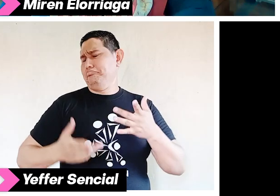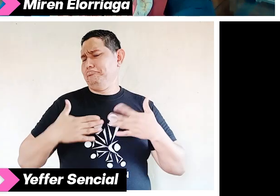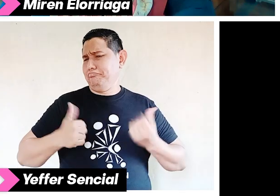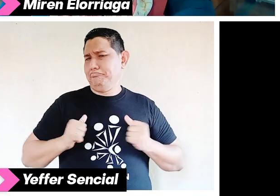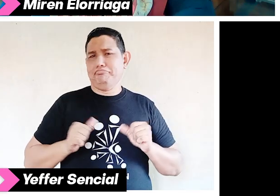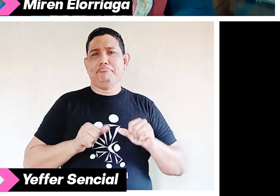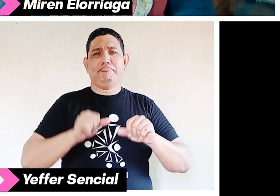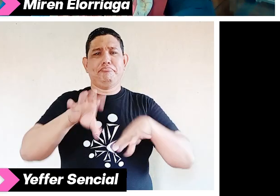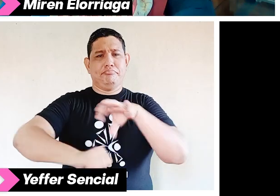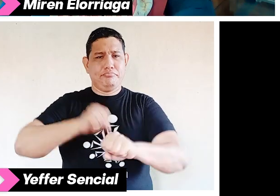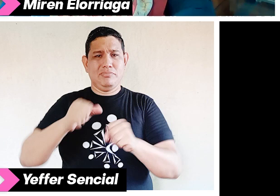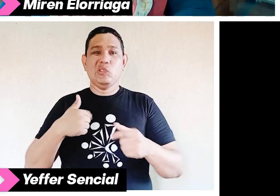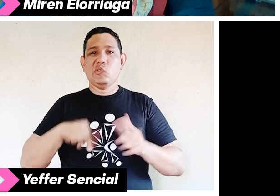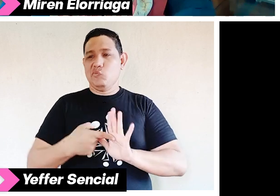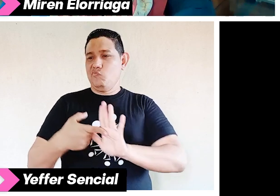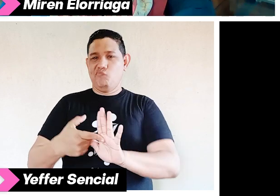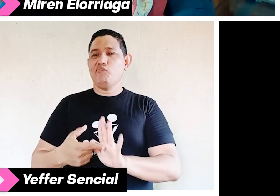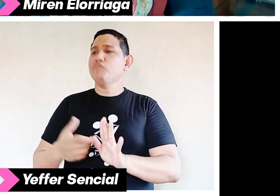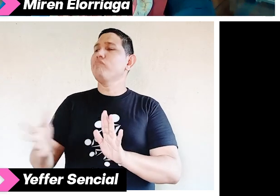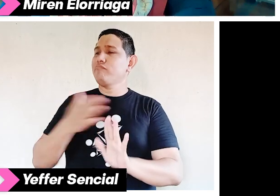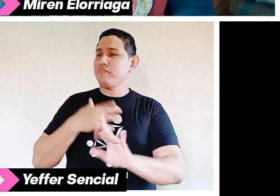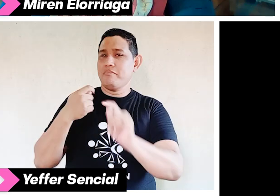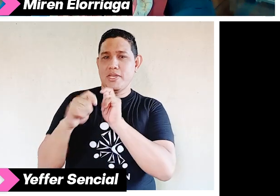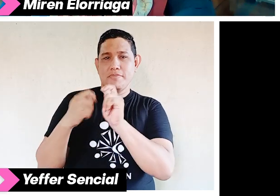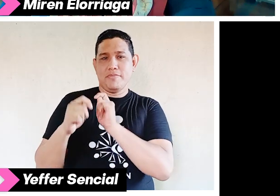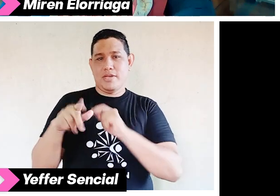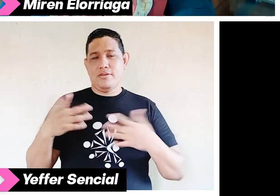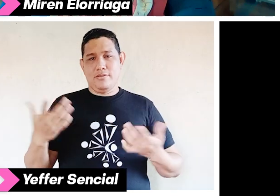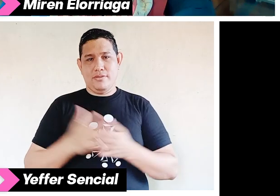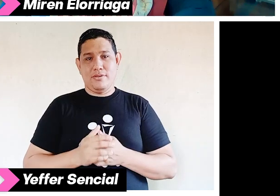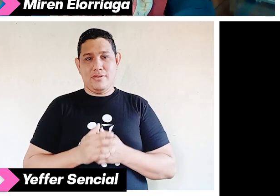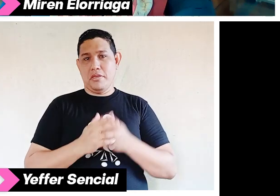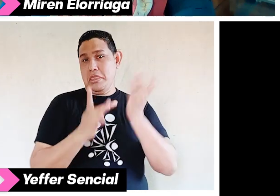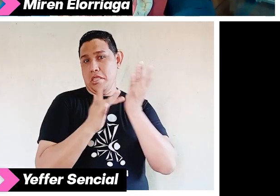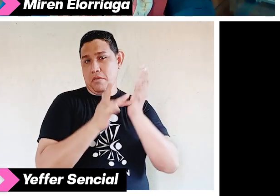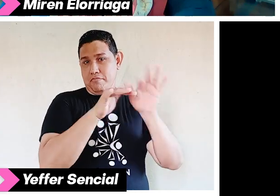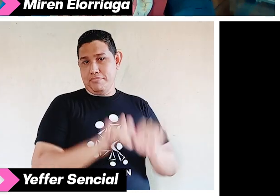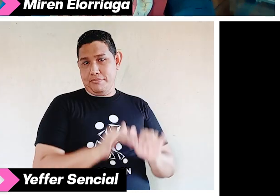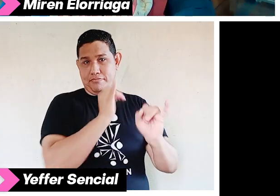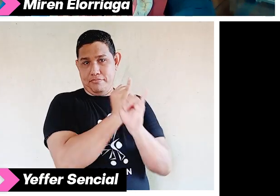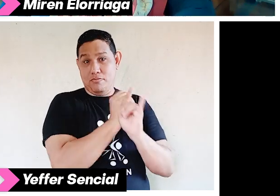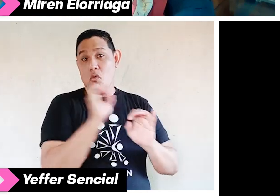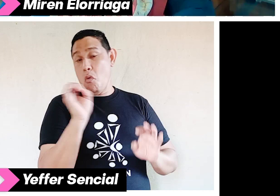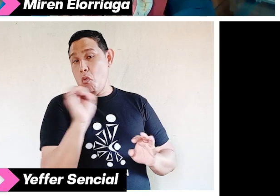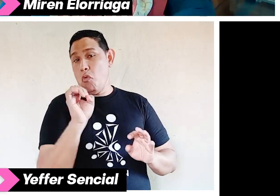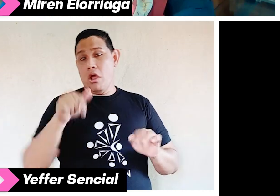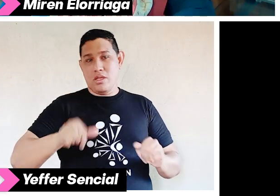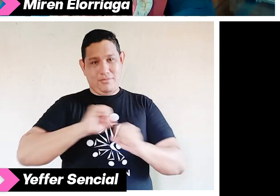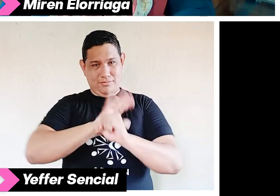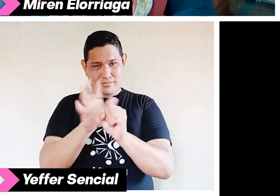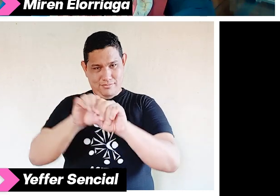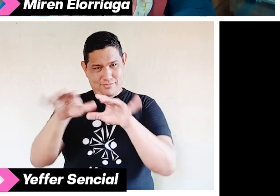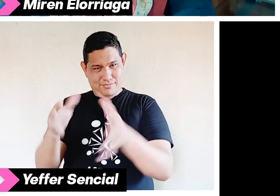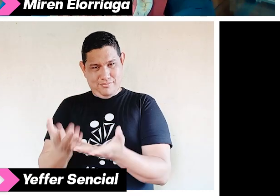estemos ofreciendo en este mercado electrónico principalmente en este momento de pandemia,